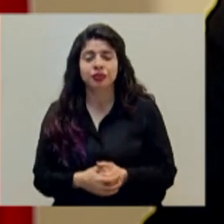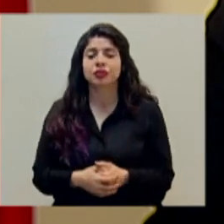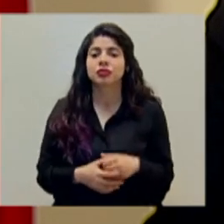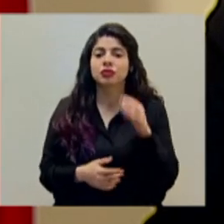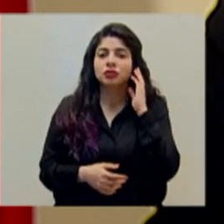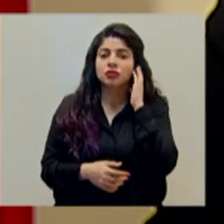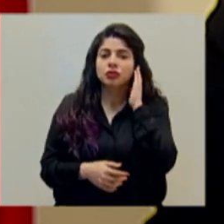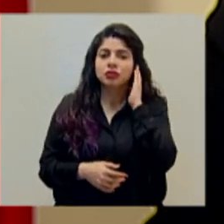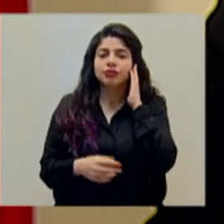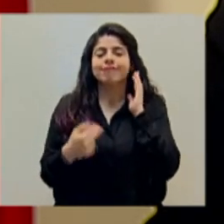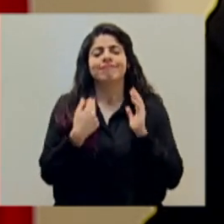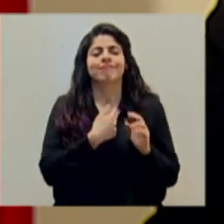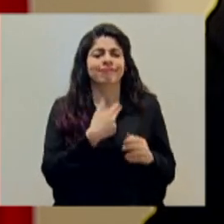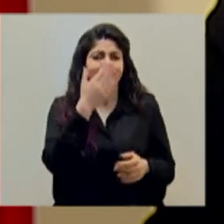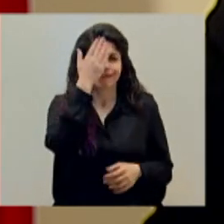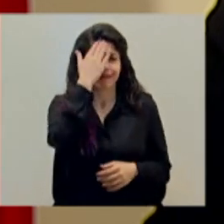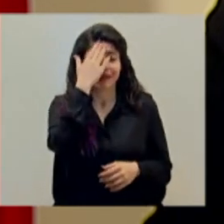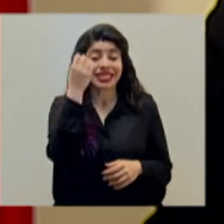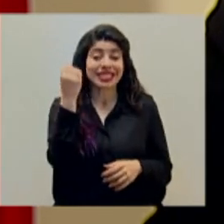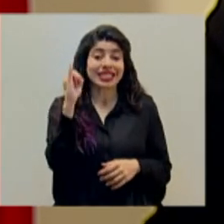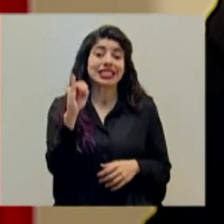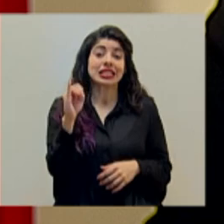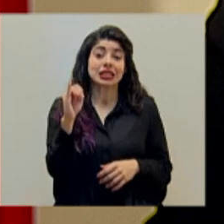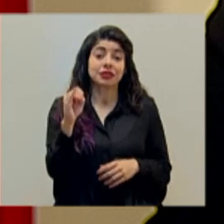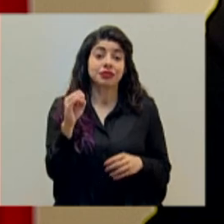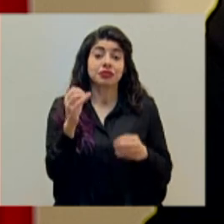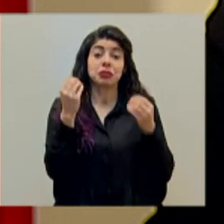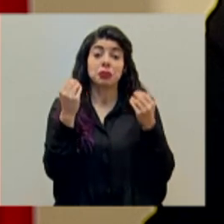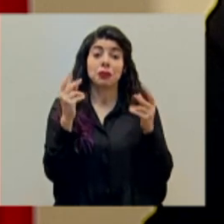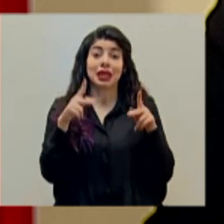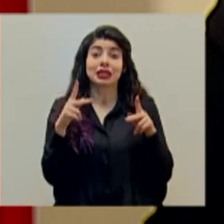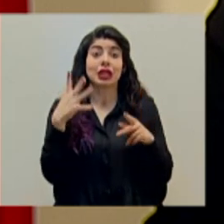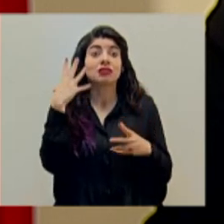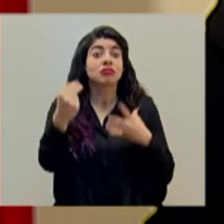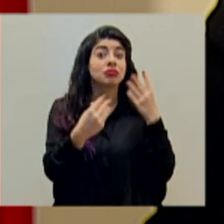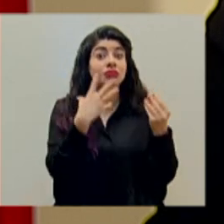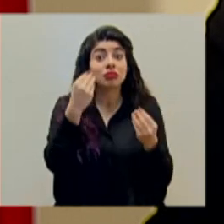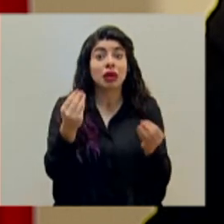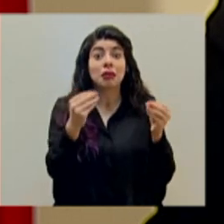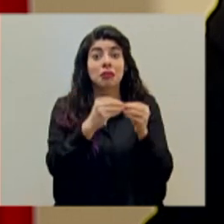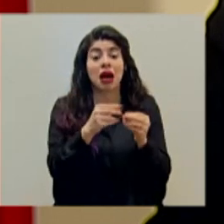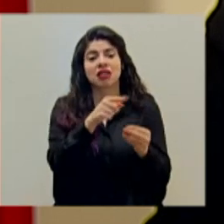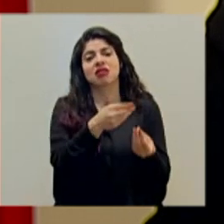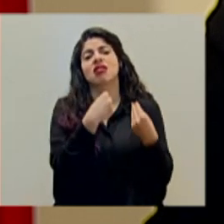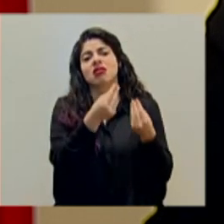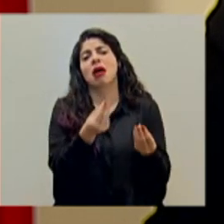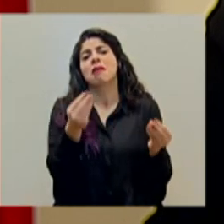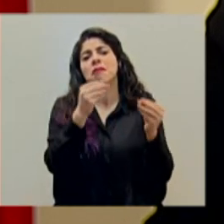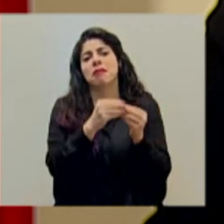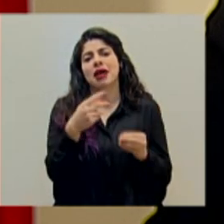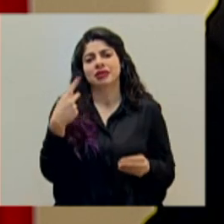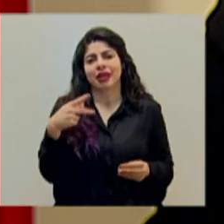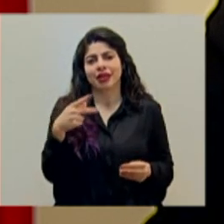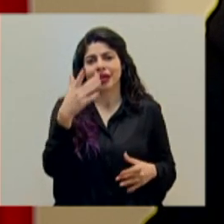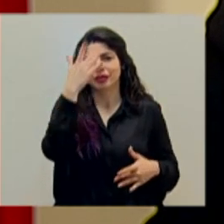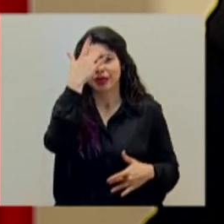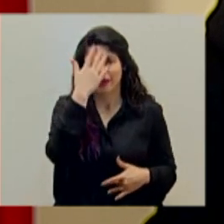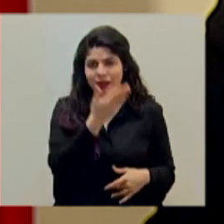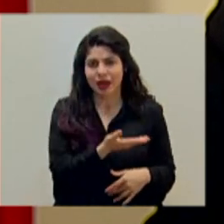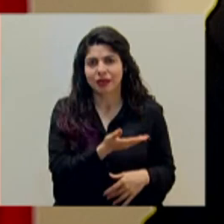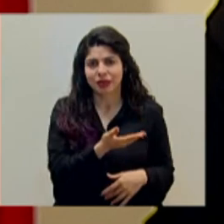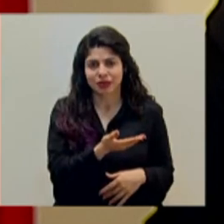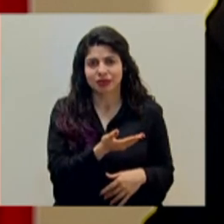Estamos claros que la movilidad entre más movilidad haya y más riesgo de casos pero también hay que estar muy claros